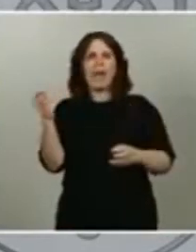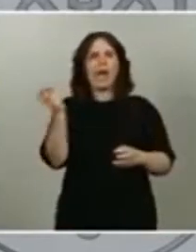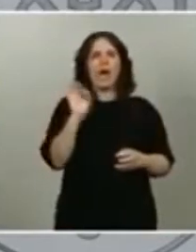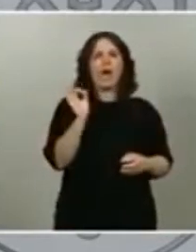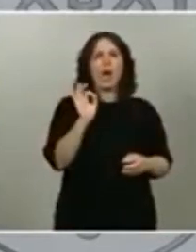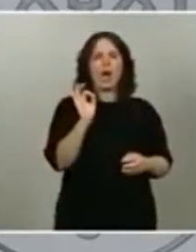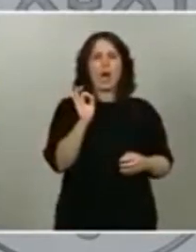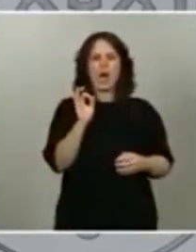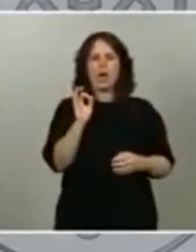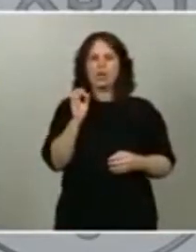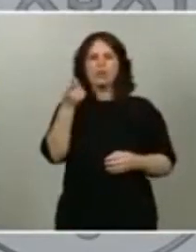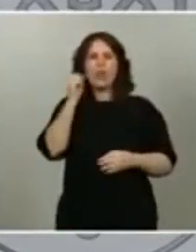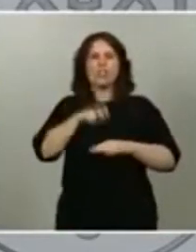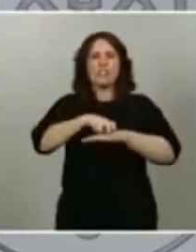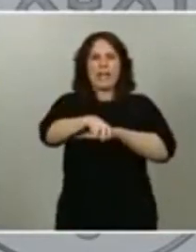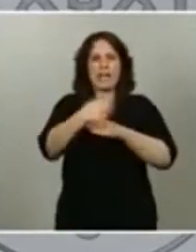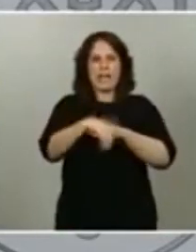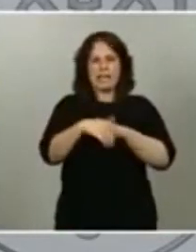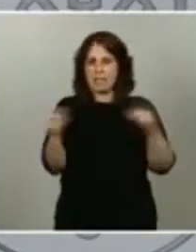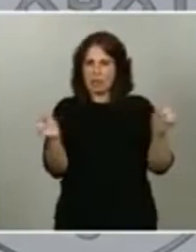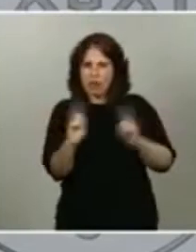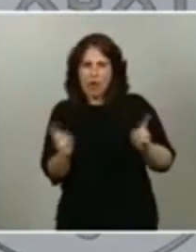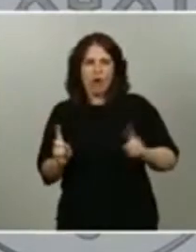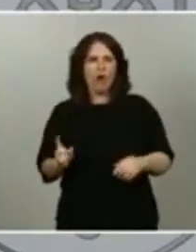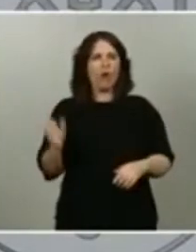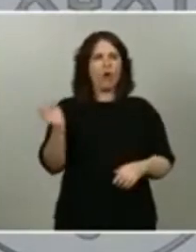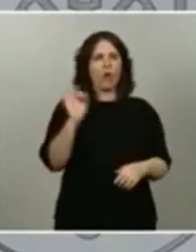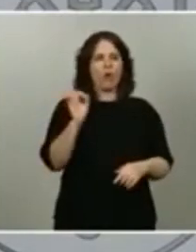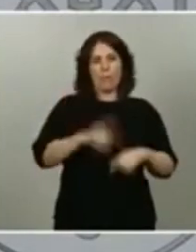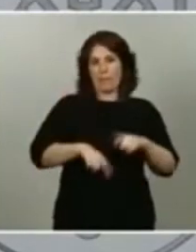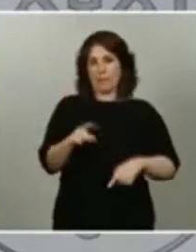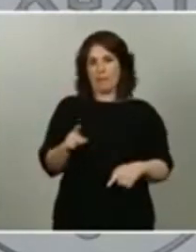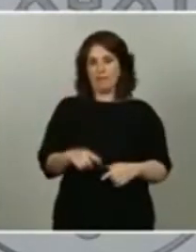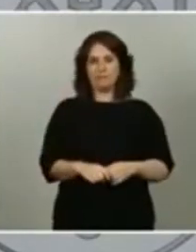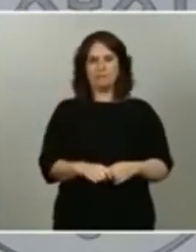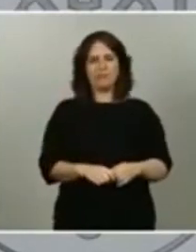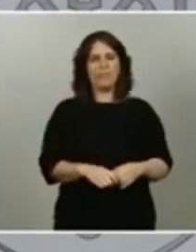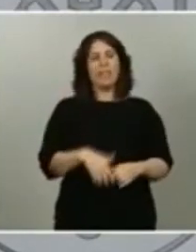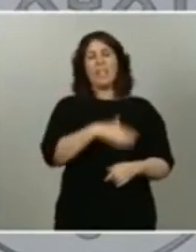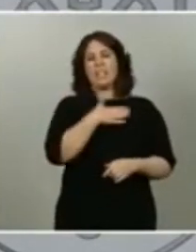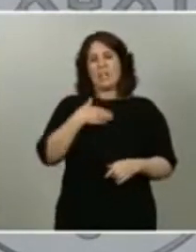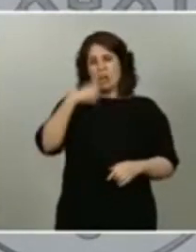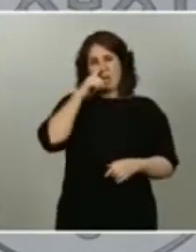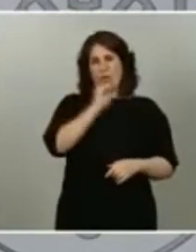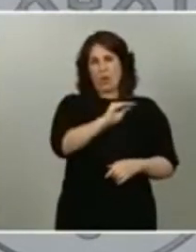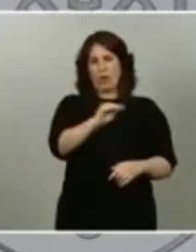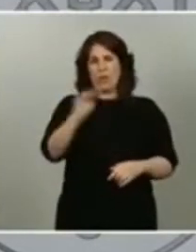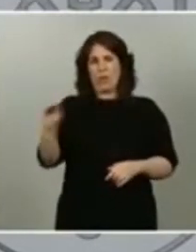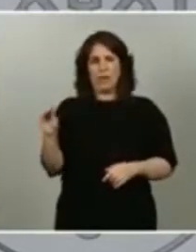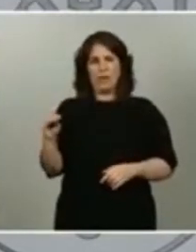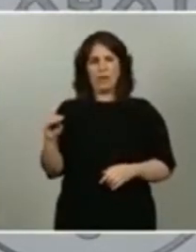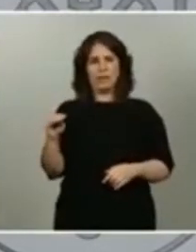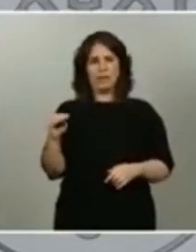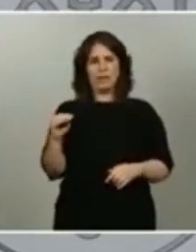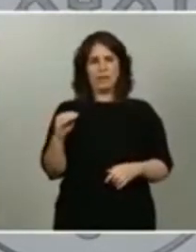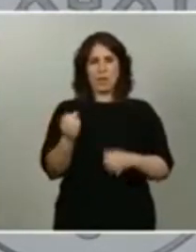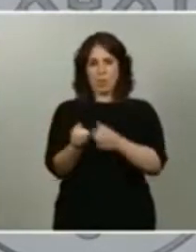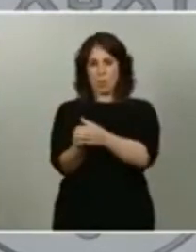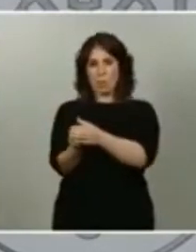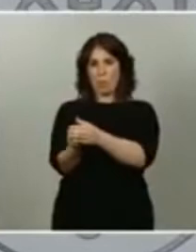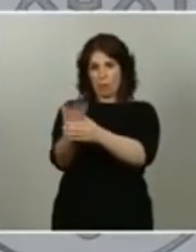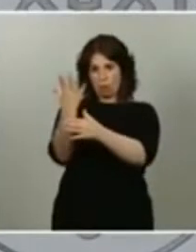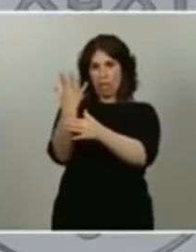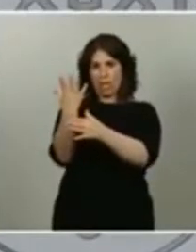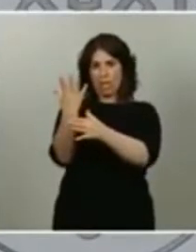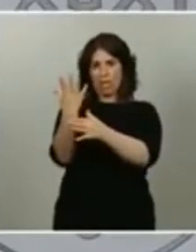las personas que puedan estar inmersos en este brote. Y quiero recordar que para considerar brote en un tema tan sensible